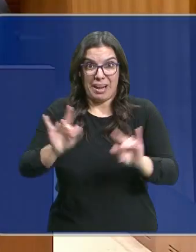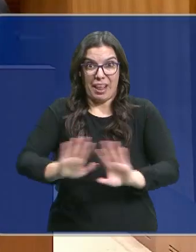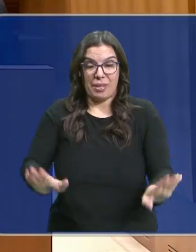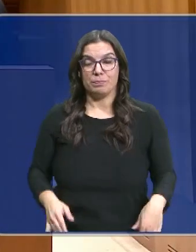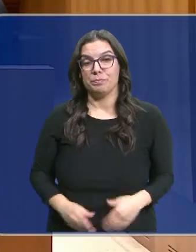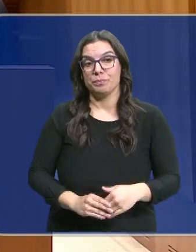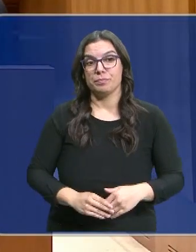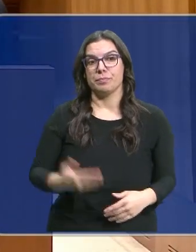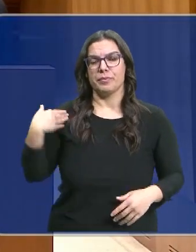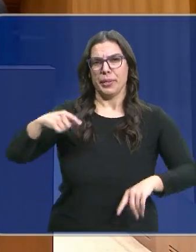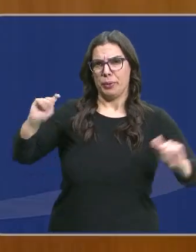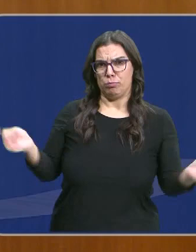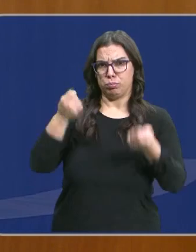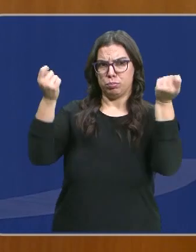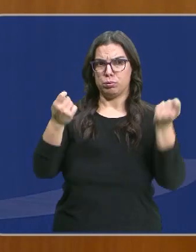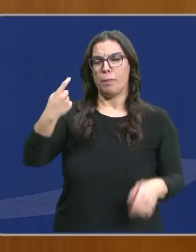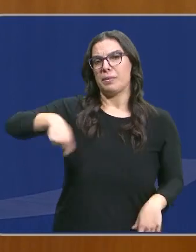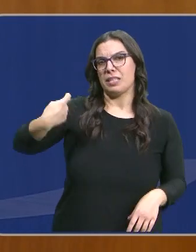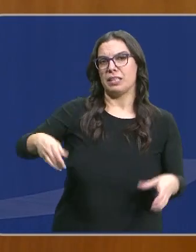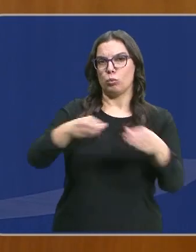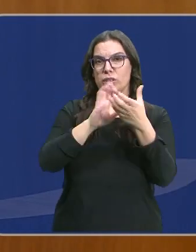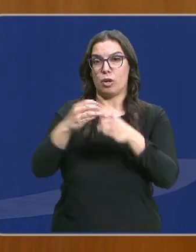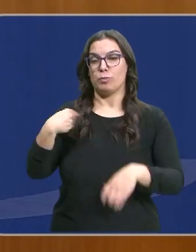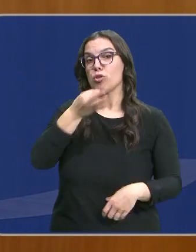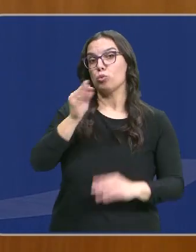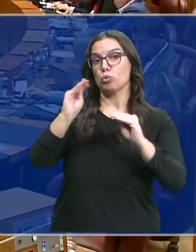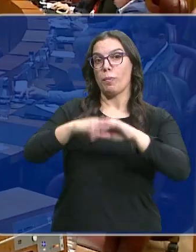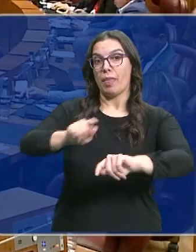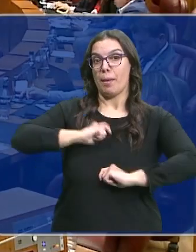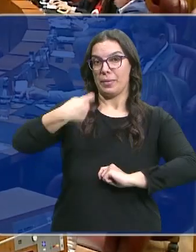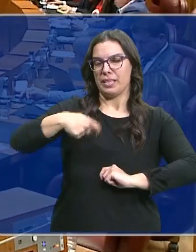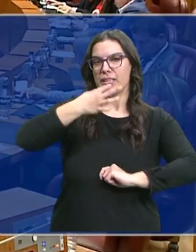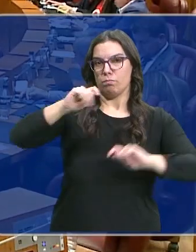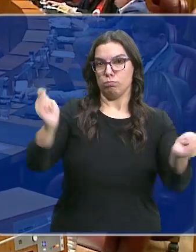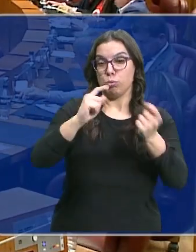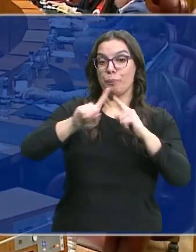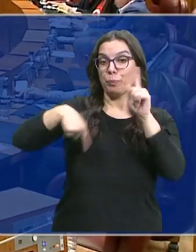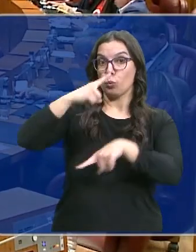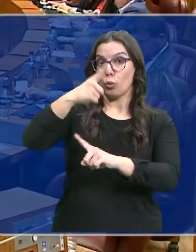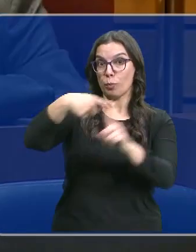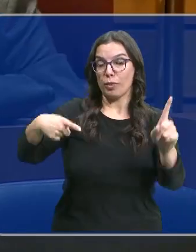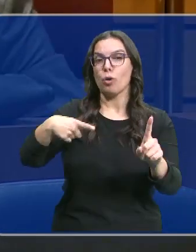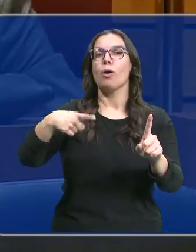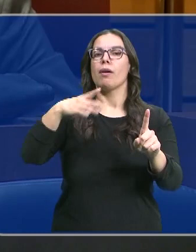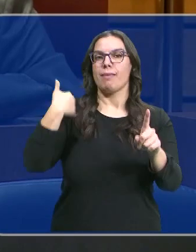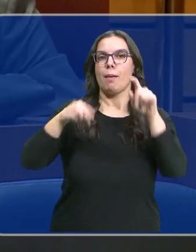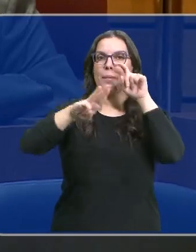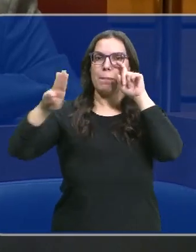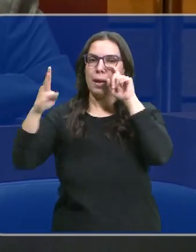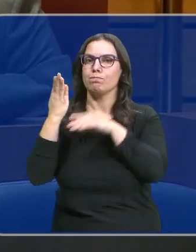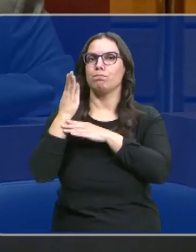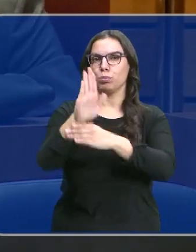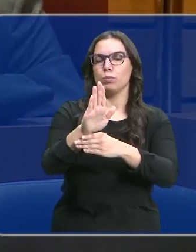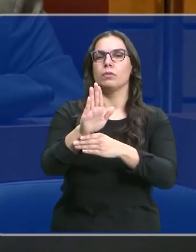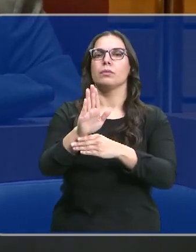La norma fue anunciada por el presidente de la Junta en su discurso de investidura. Y hoy, un año y medio después, el Partido Popular ha traído a la